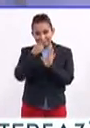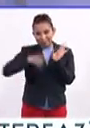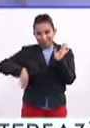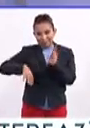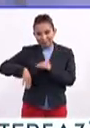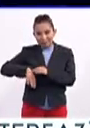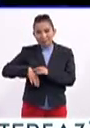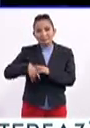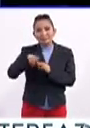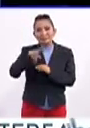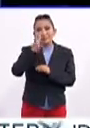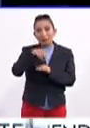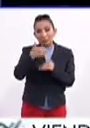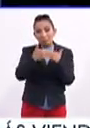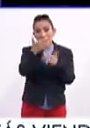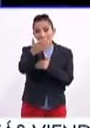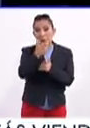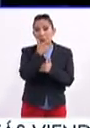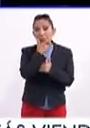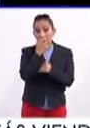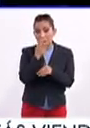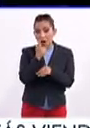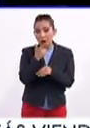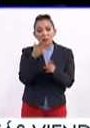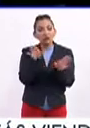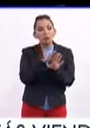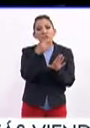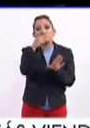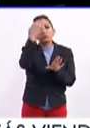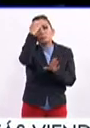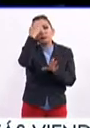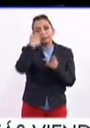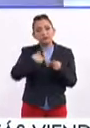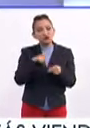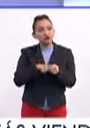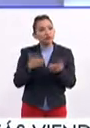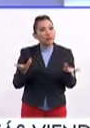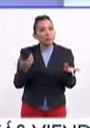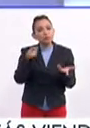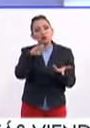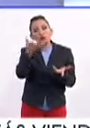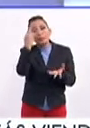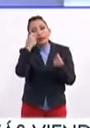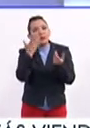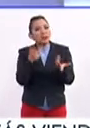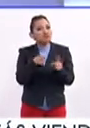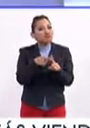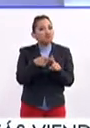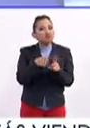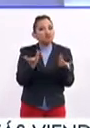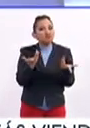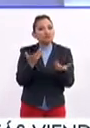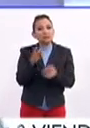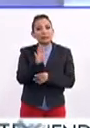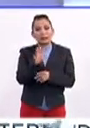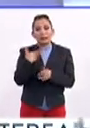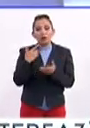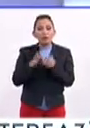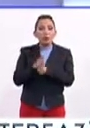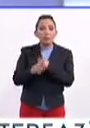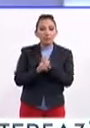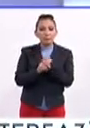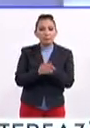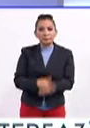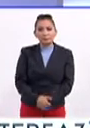comentaste, realmente avanzado en el idioma inglés, ¿cómo fue tu experiencia personal? ¿Qué te dejó de positivo tu experiencia personal? ¿Y qué obstáculos